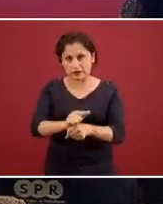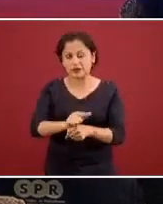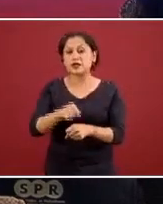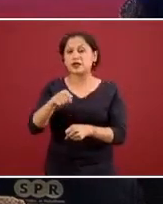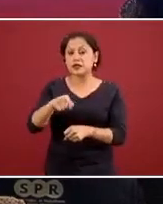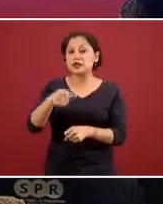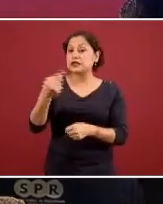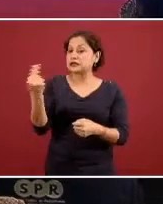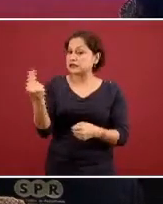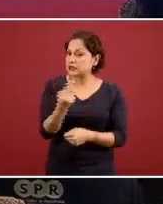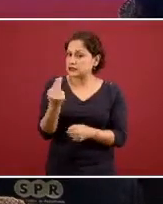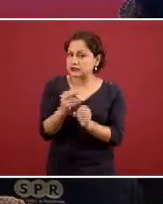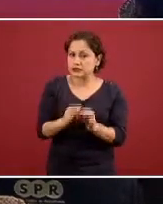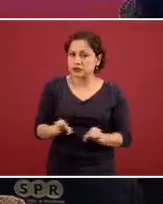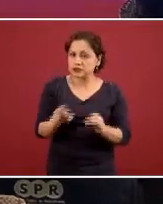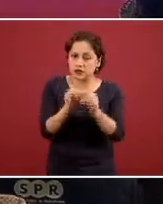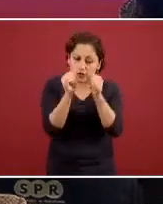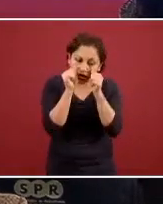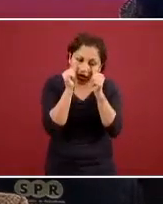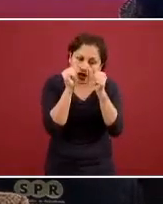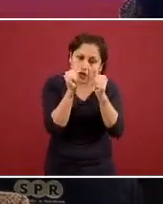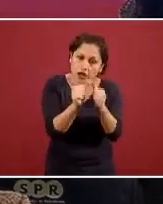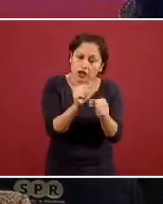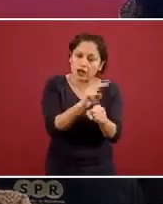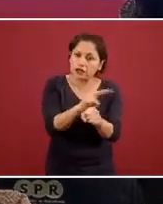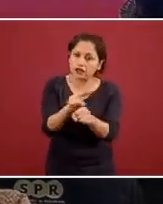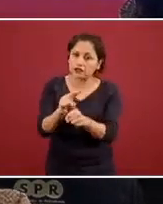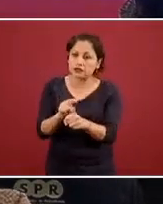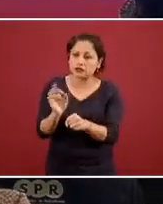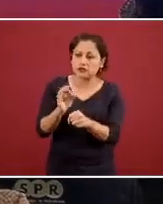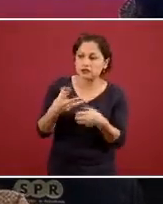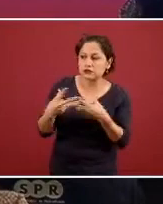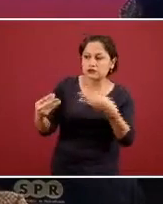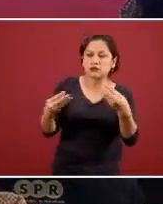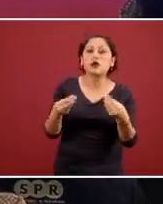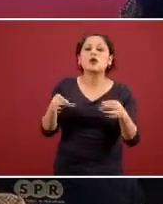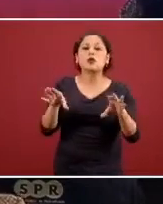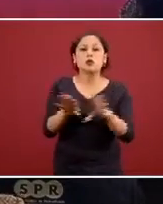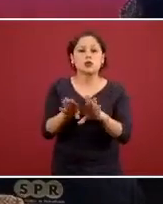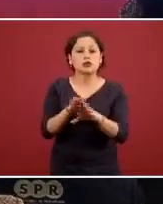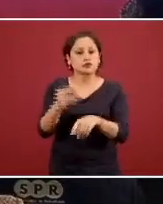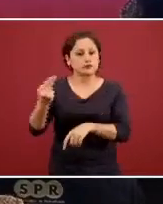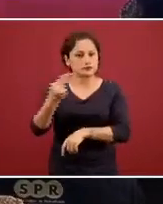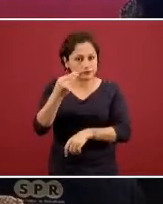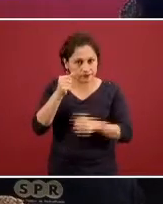vigilancia epidemiológica ad hoc y muy intensa la que sigue por favor